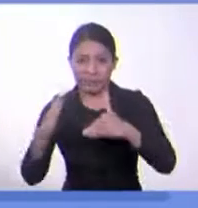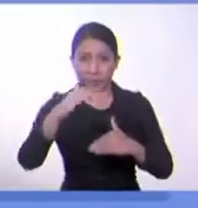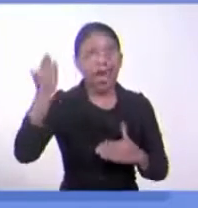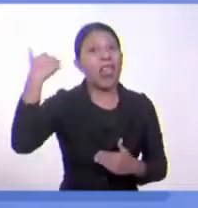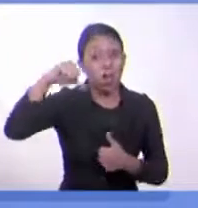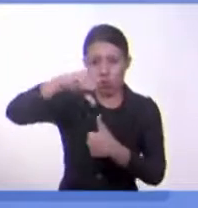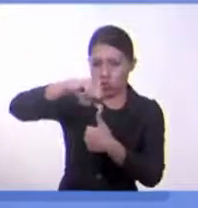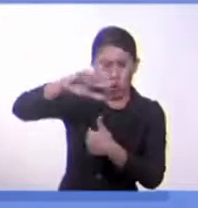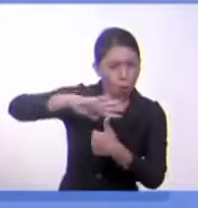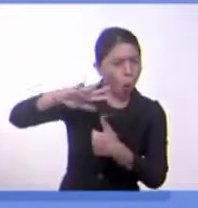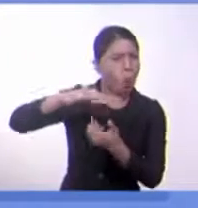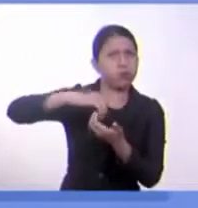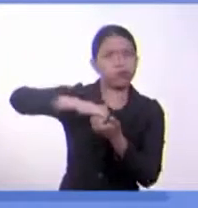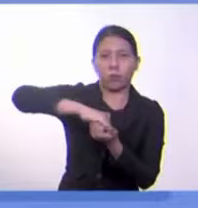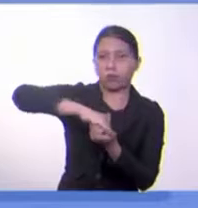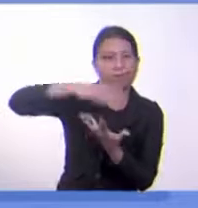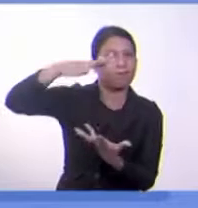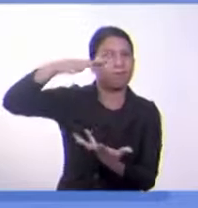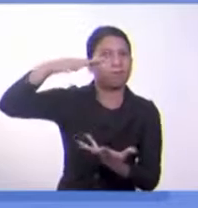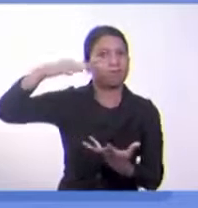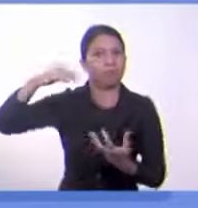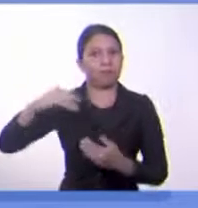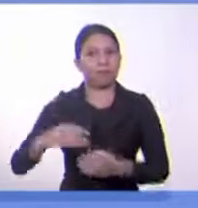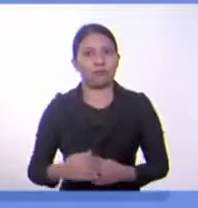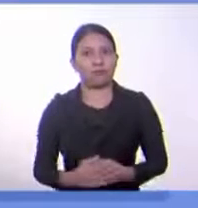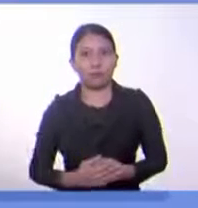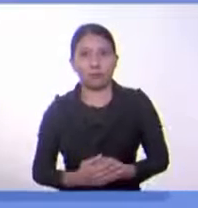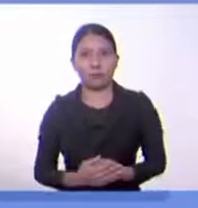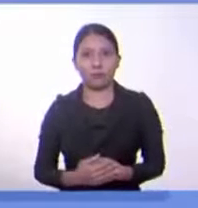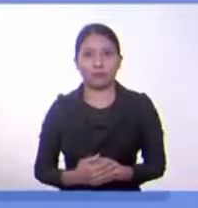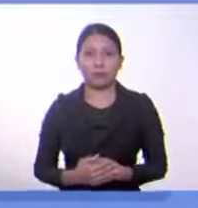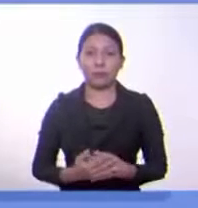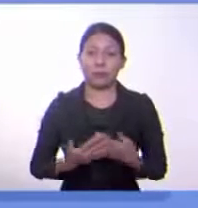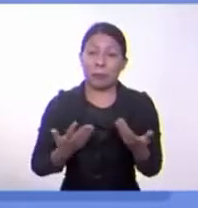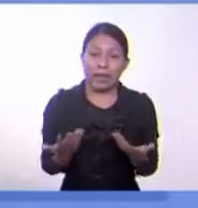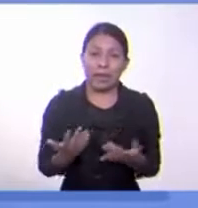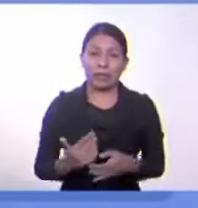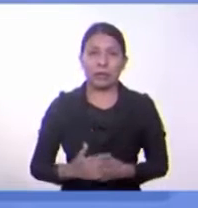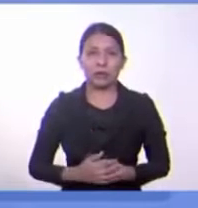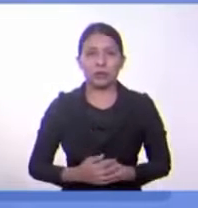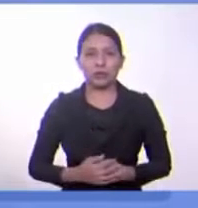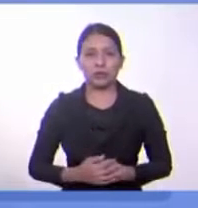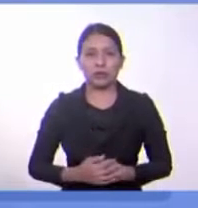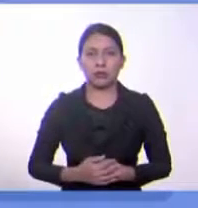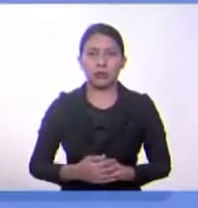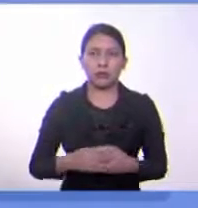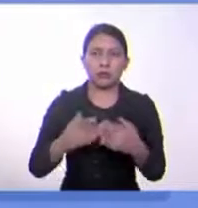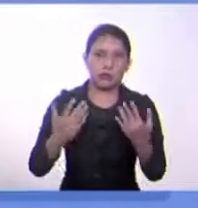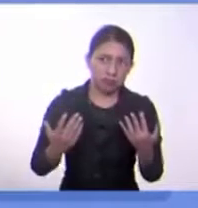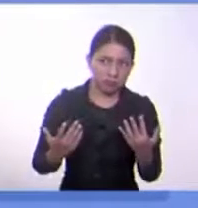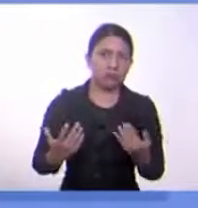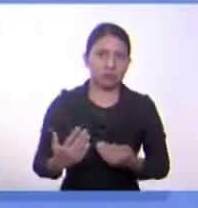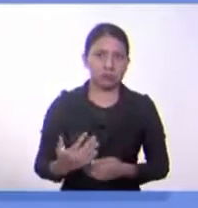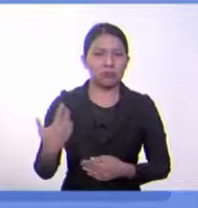Centroamérica también es un aspecto poco estudiado, pero en general nosotros